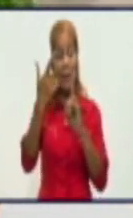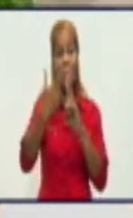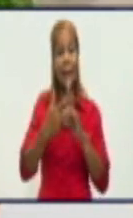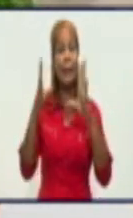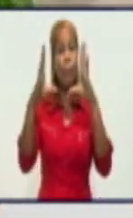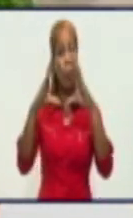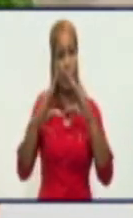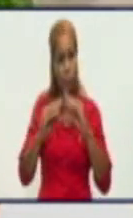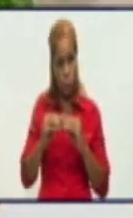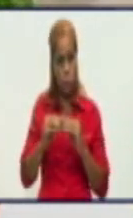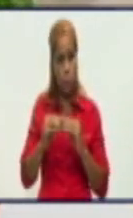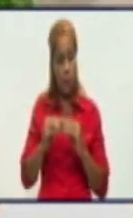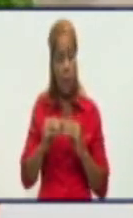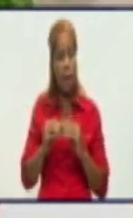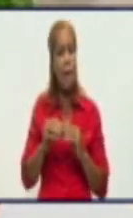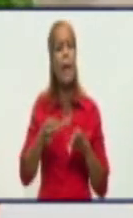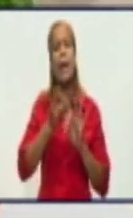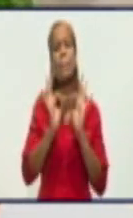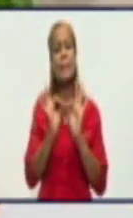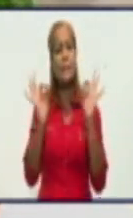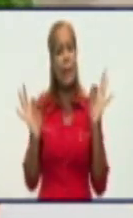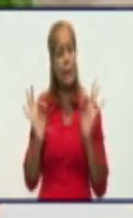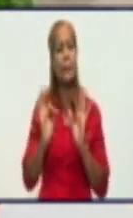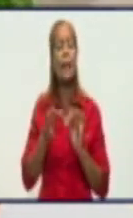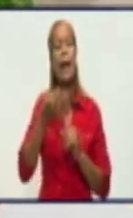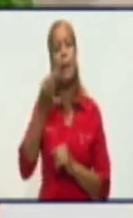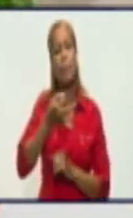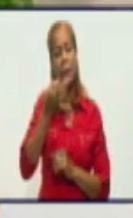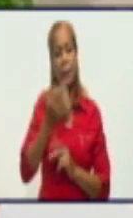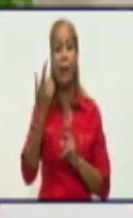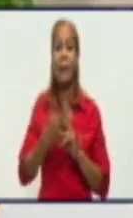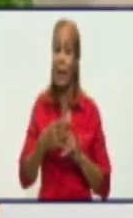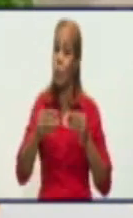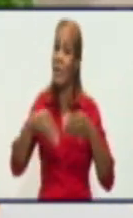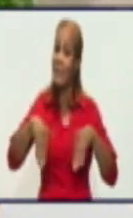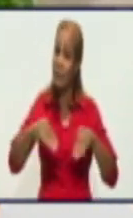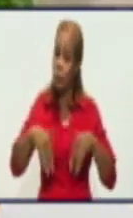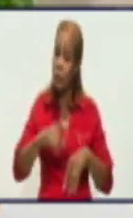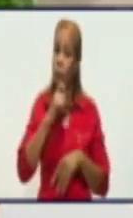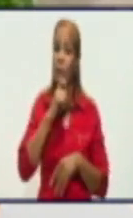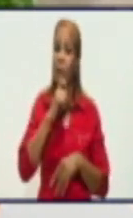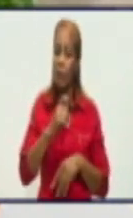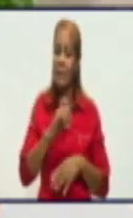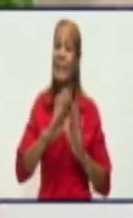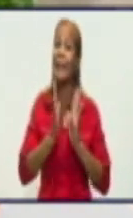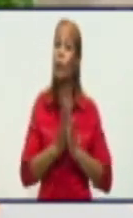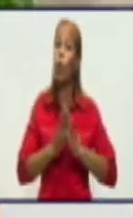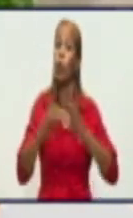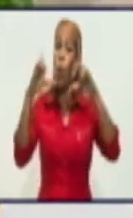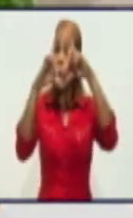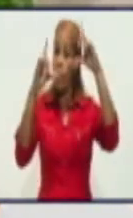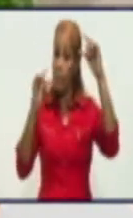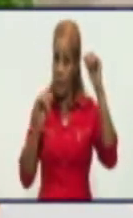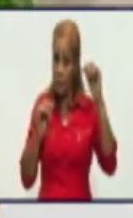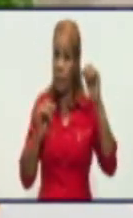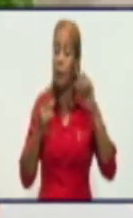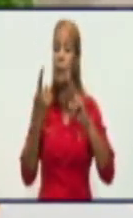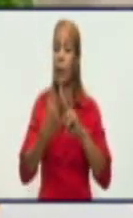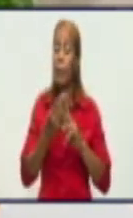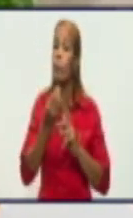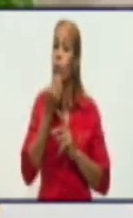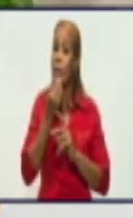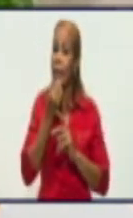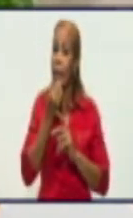que hay una situación bastante seria con la generación de electricidad en el país. Y pudiera incluso incrementarse otros